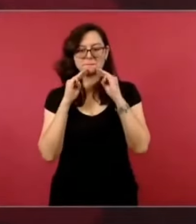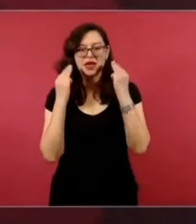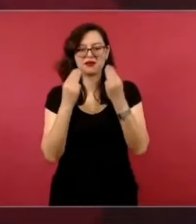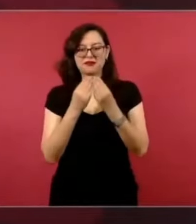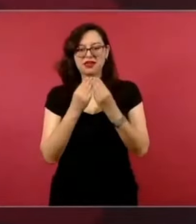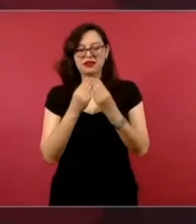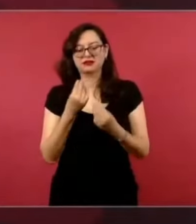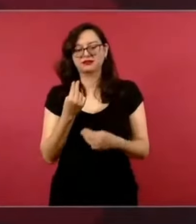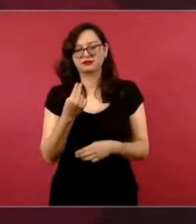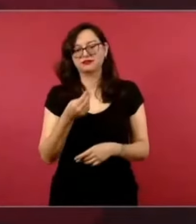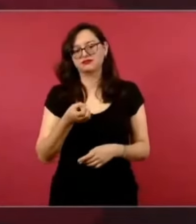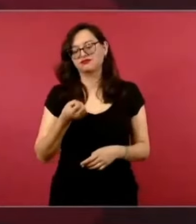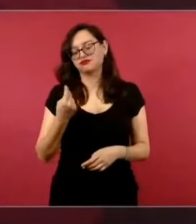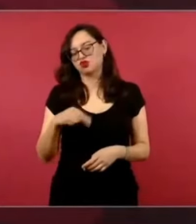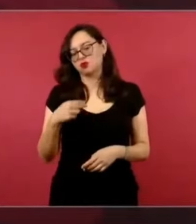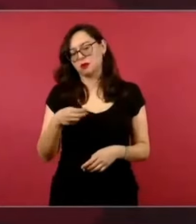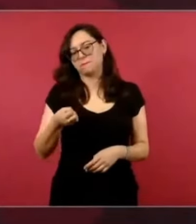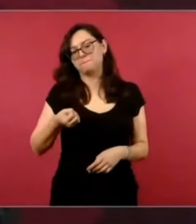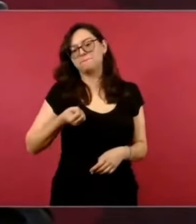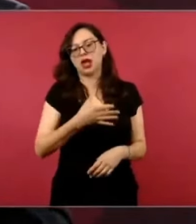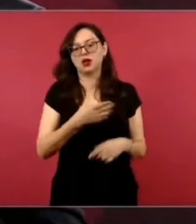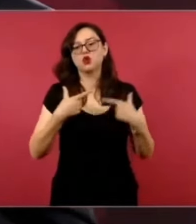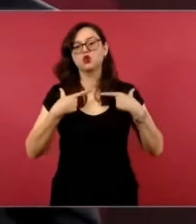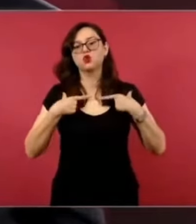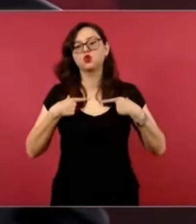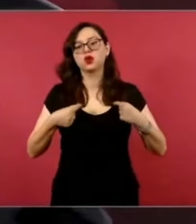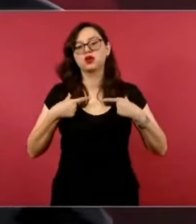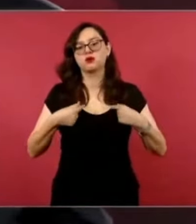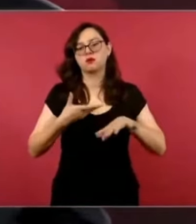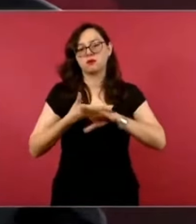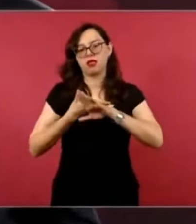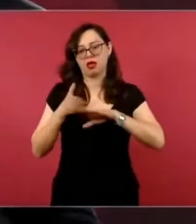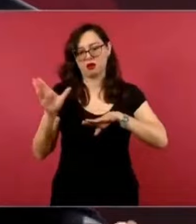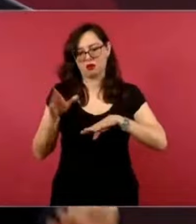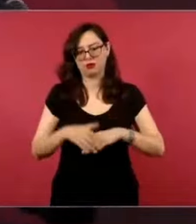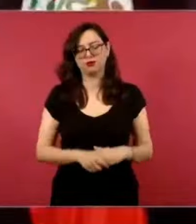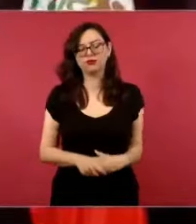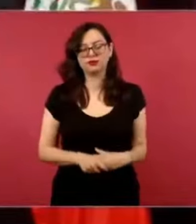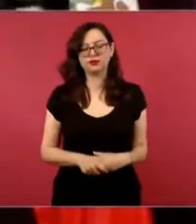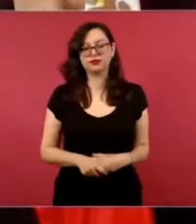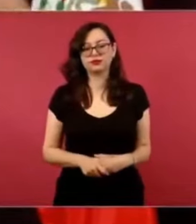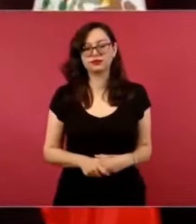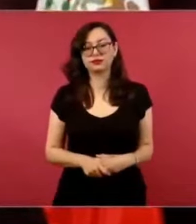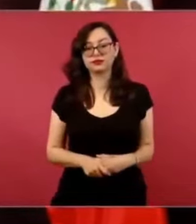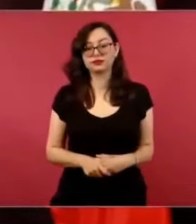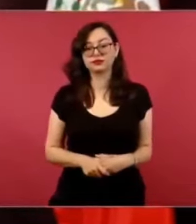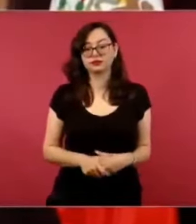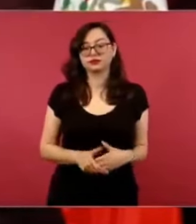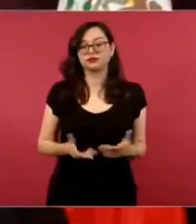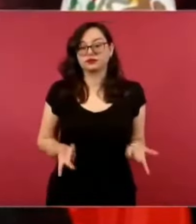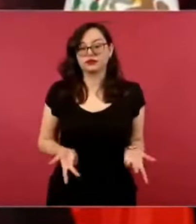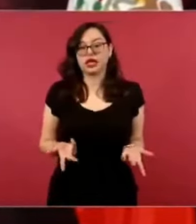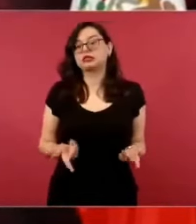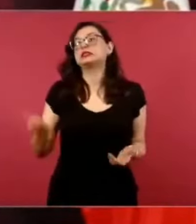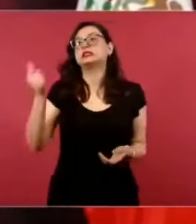no se decía nada, eran hombres de negocios